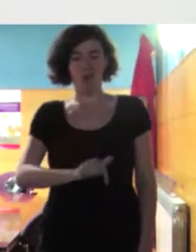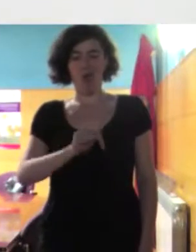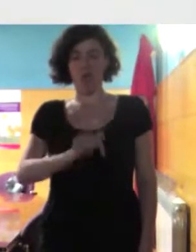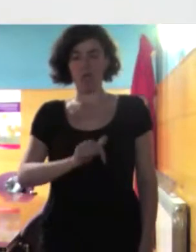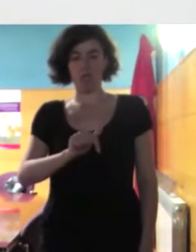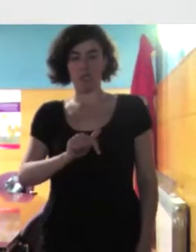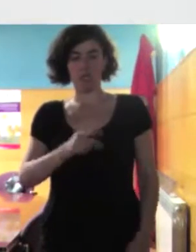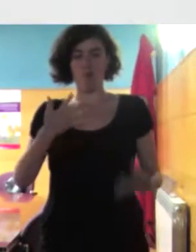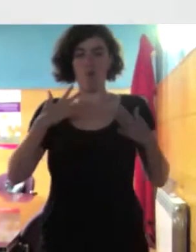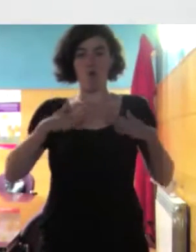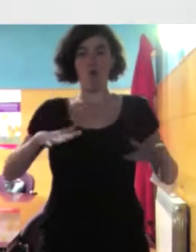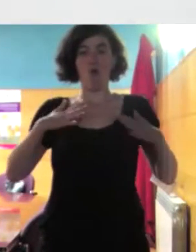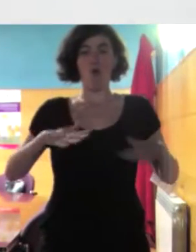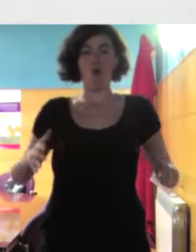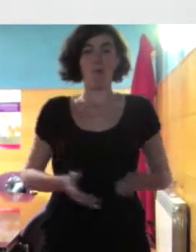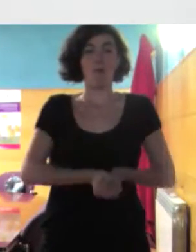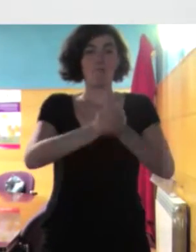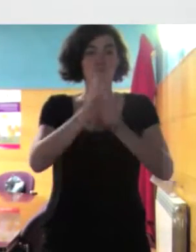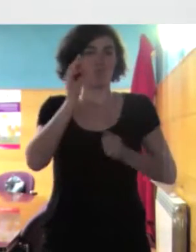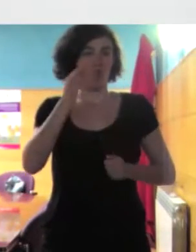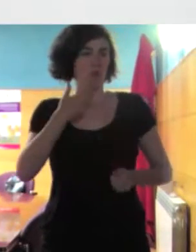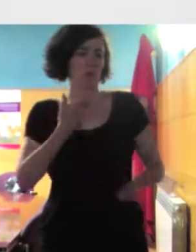inapropiada pero no me atrevo a ir más allá